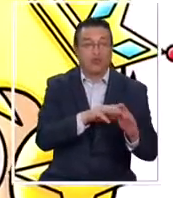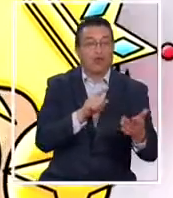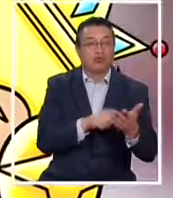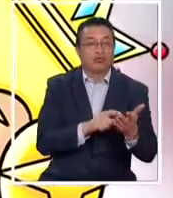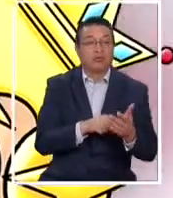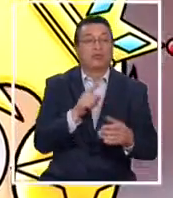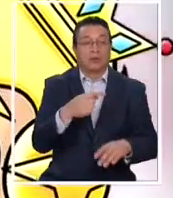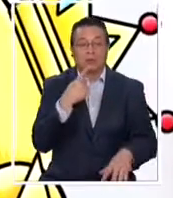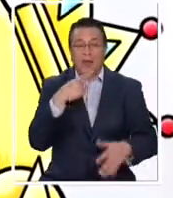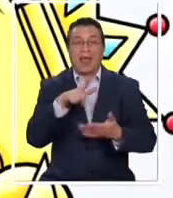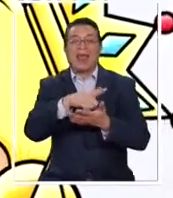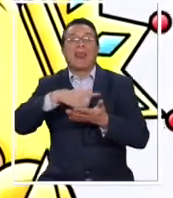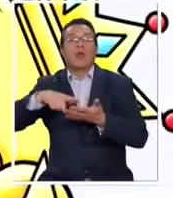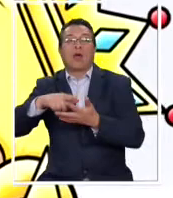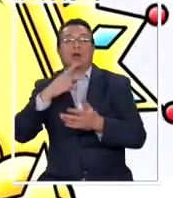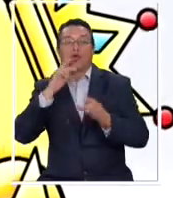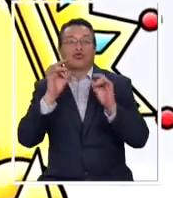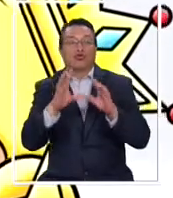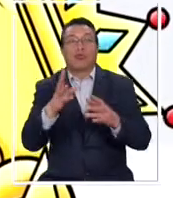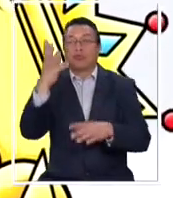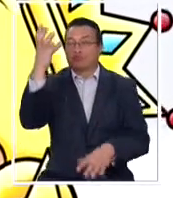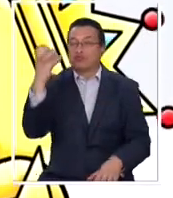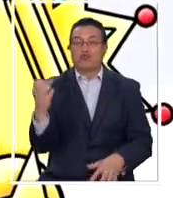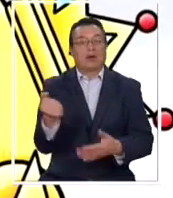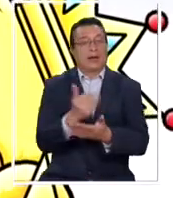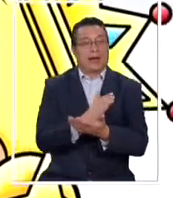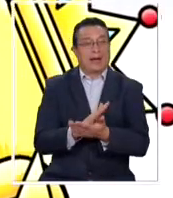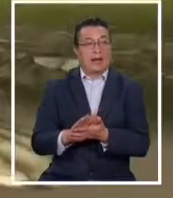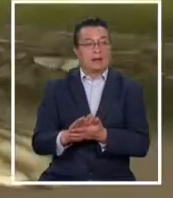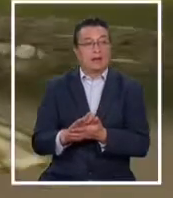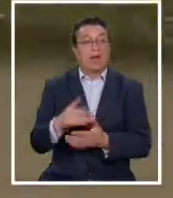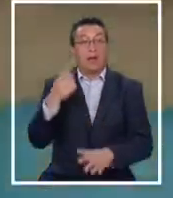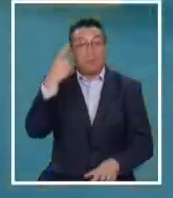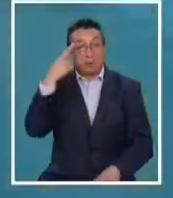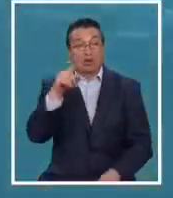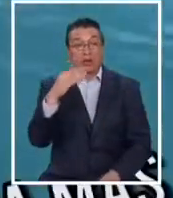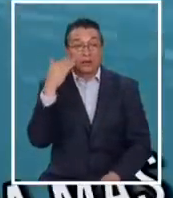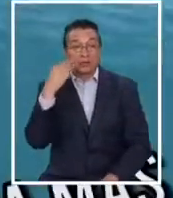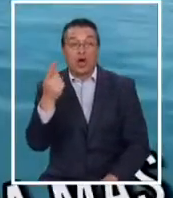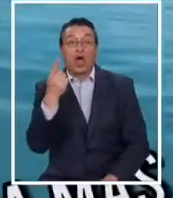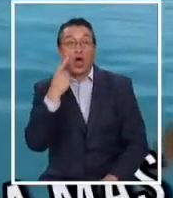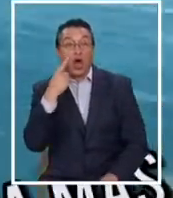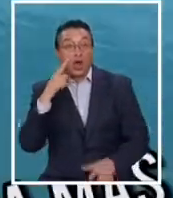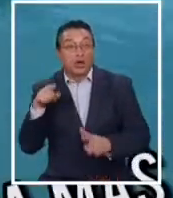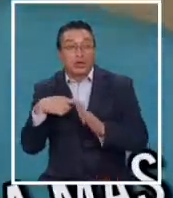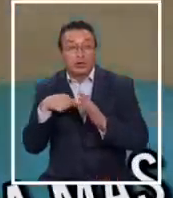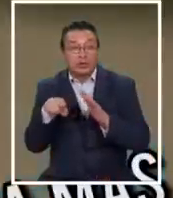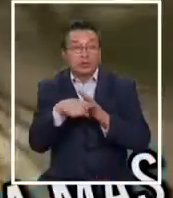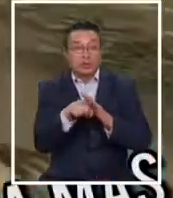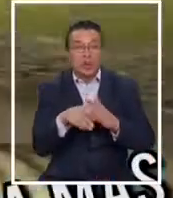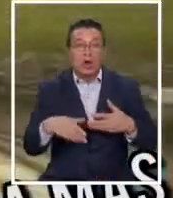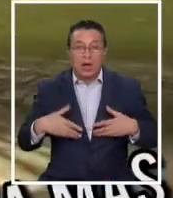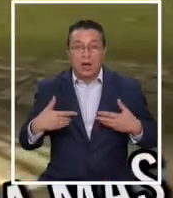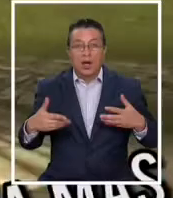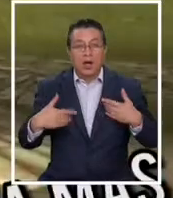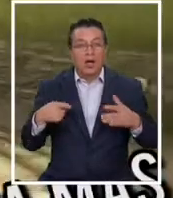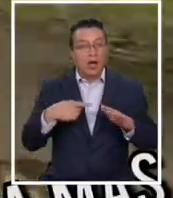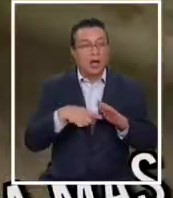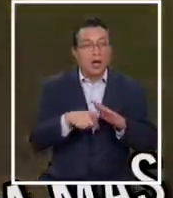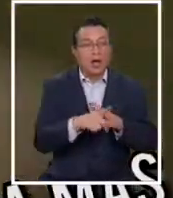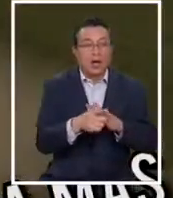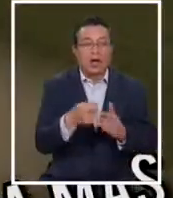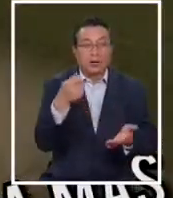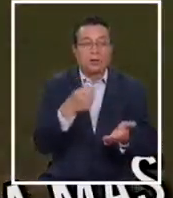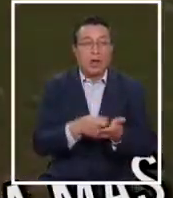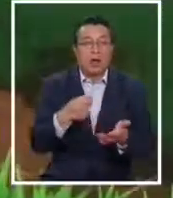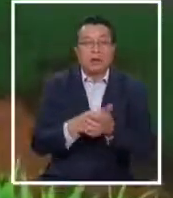su propio lenguaje se baja gratis, pero a medida que los niños van conociendo este mundo, se van entusiasmando y le empiezan